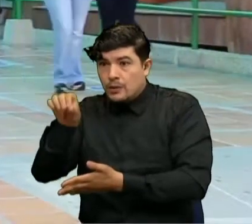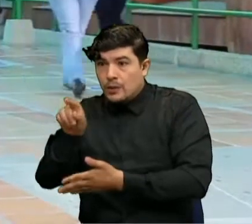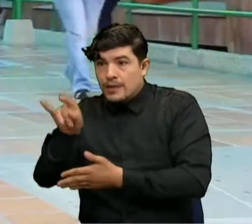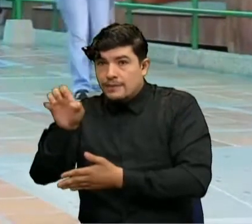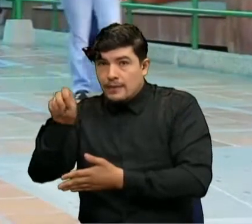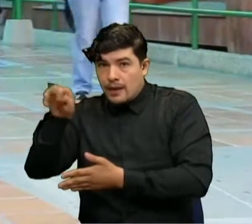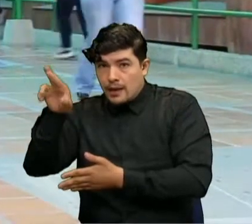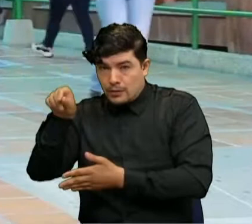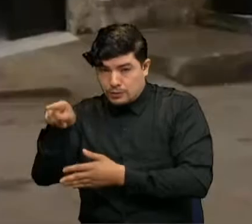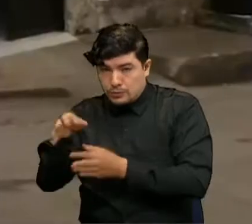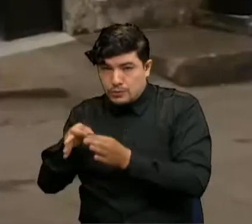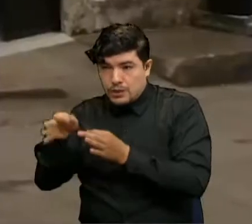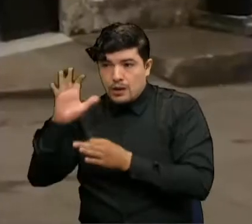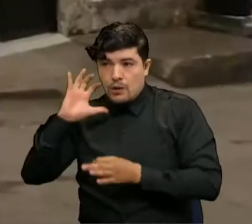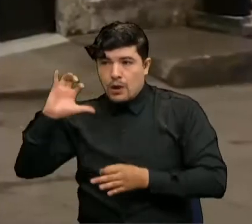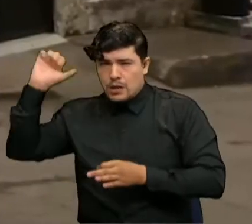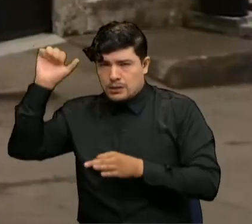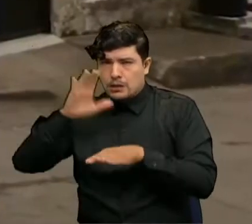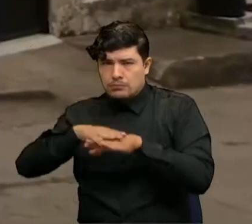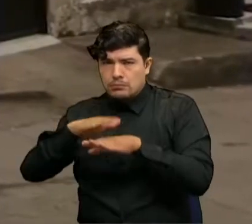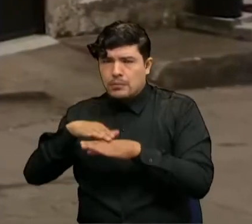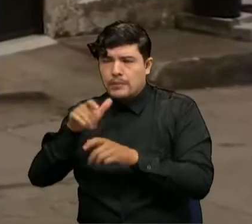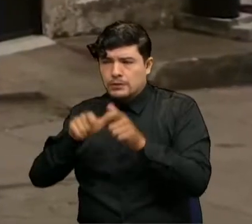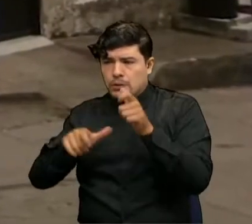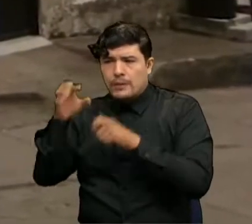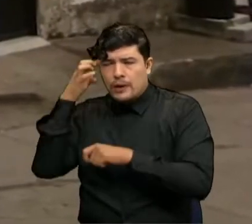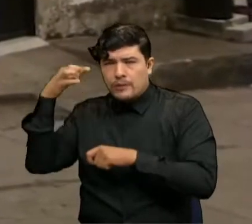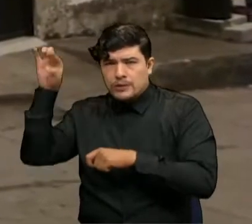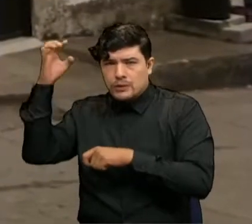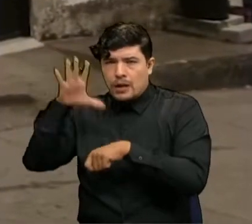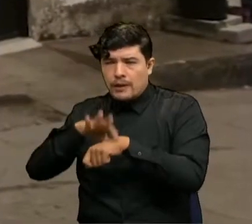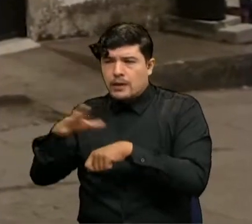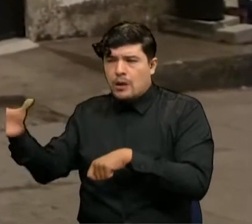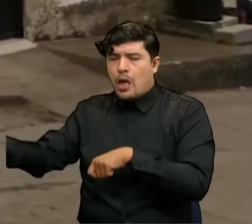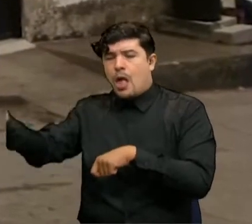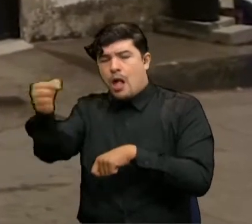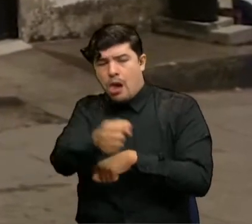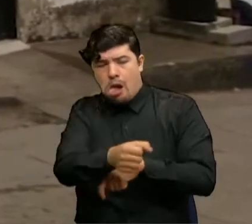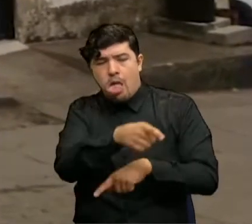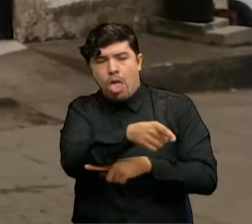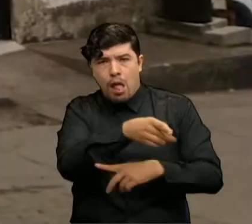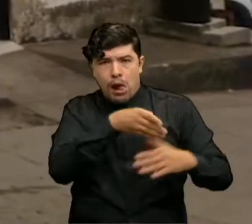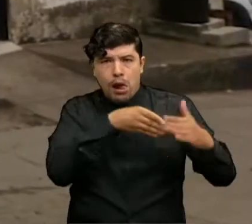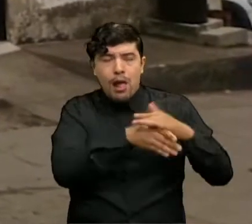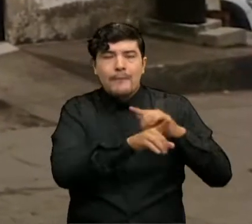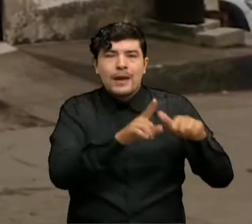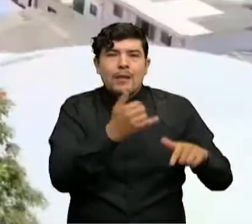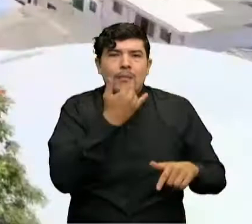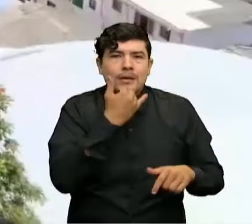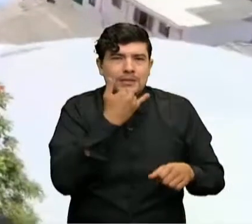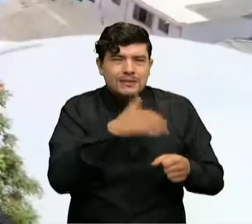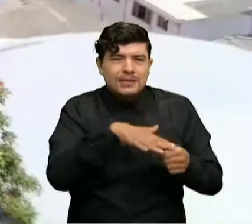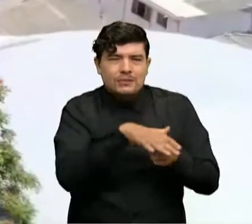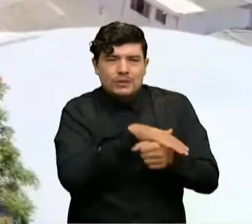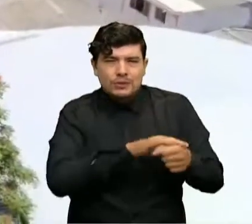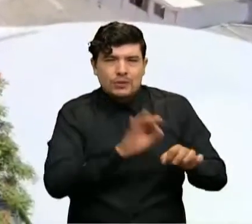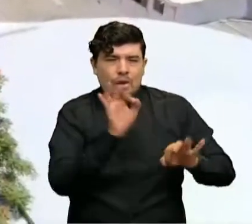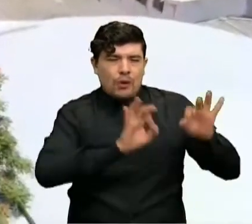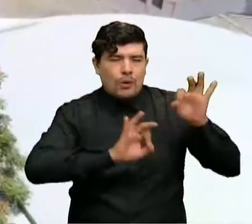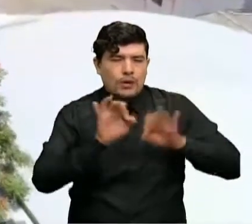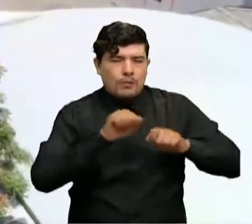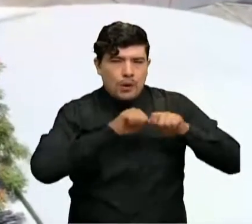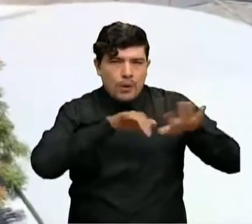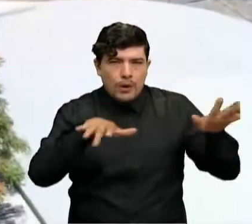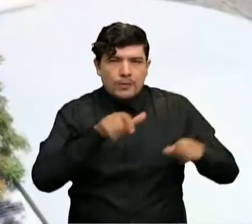que se han realizado nombramientos de personal idóneo y con experiencia requerida por la comunidad, pero que debido a las alteraciones de orden público